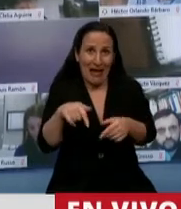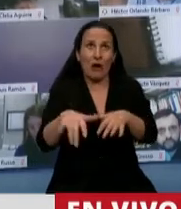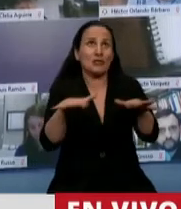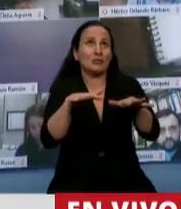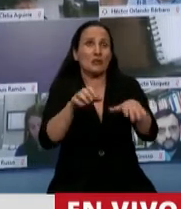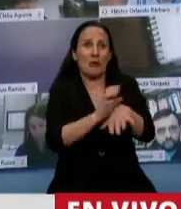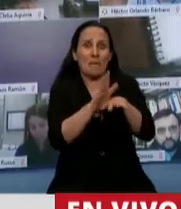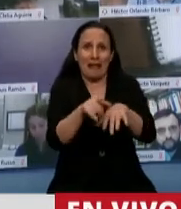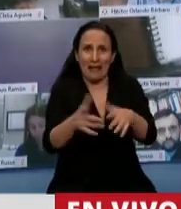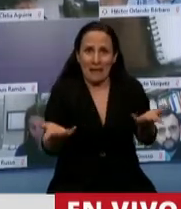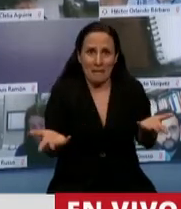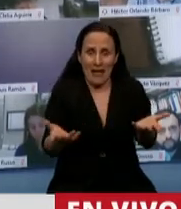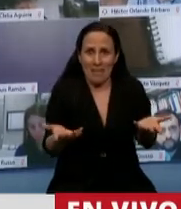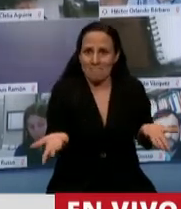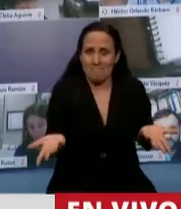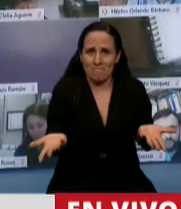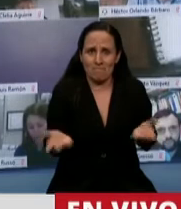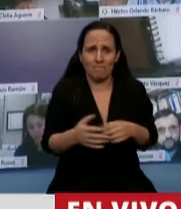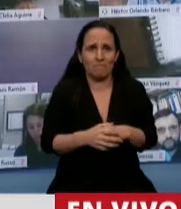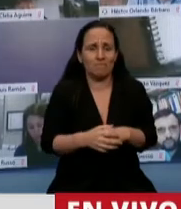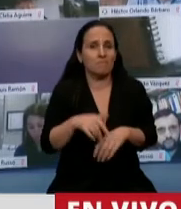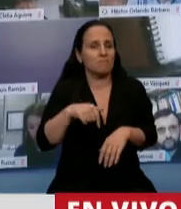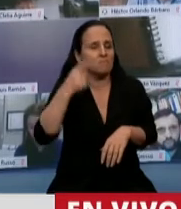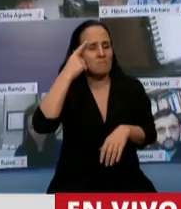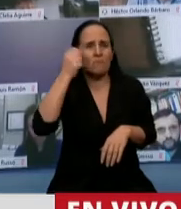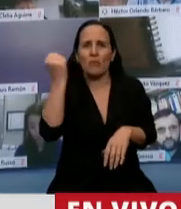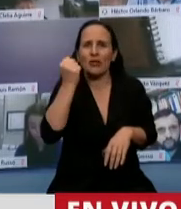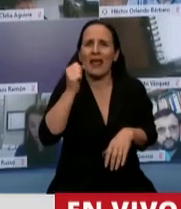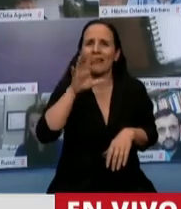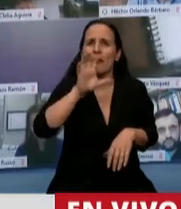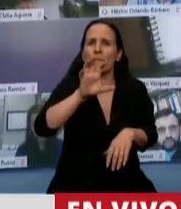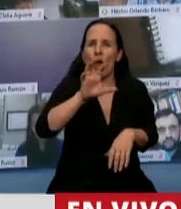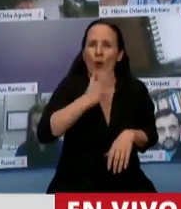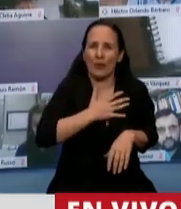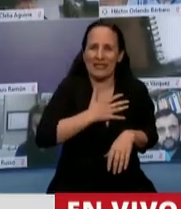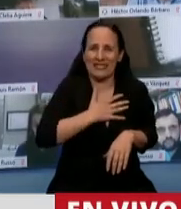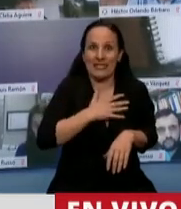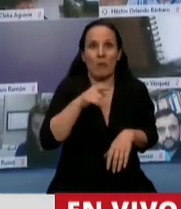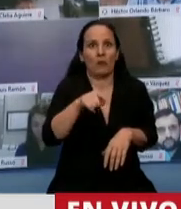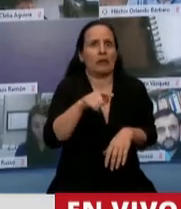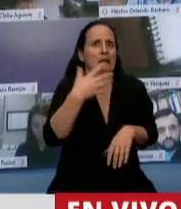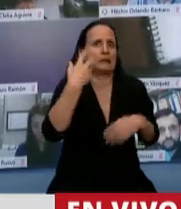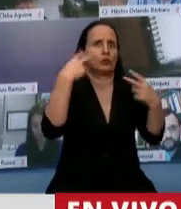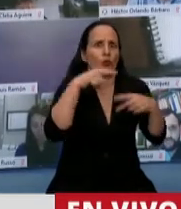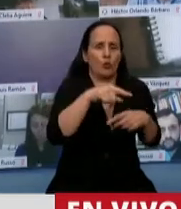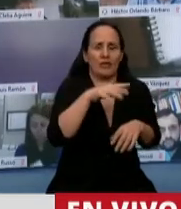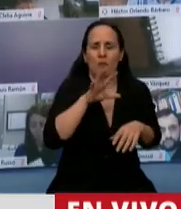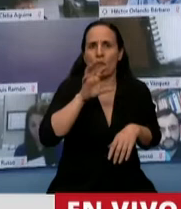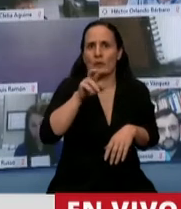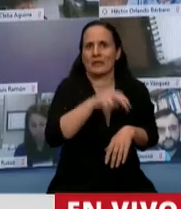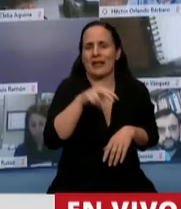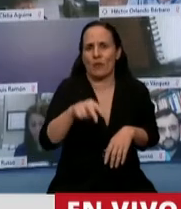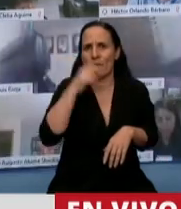sentido, me parece a mí que es central para nuestra provincia, es muy importante porque se trata de la segunda actividad económica en la provincia de Neuquén,